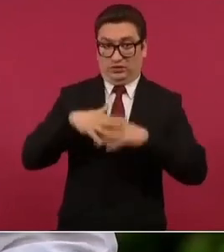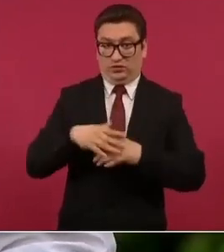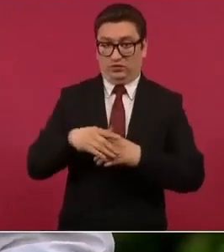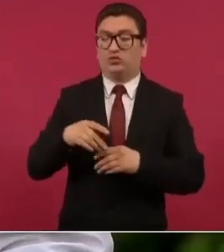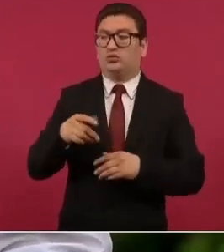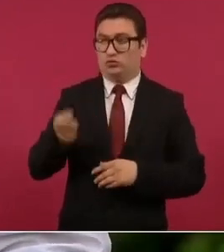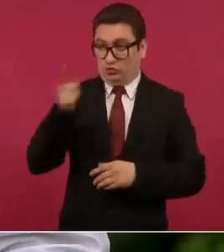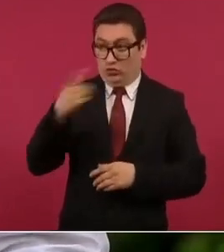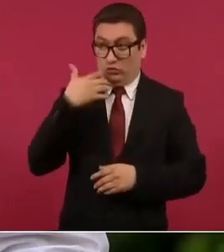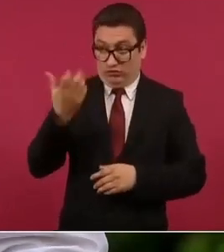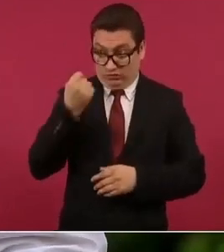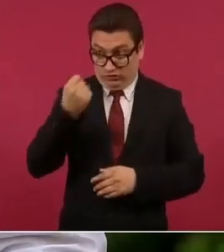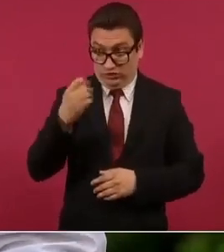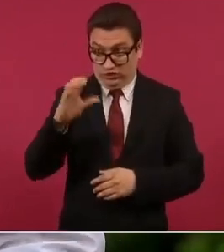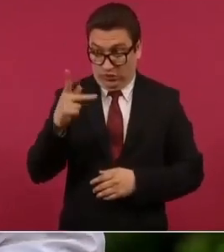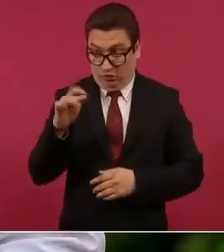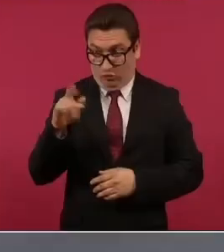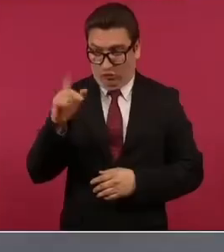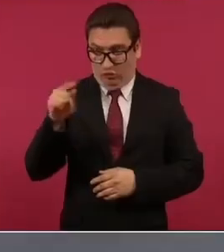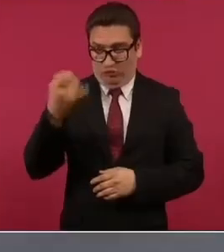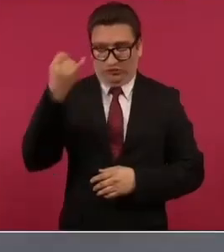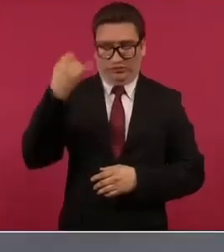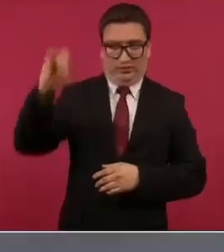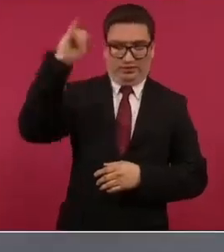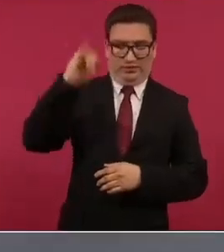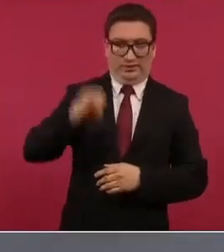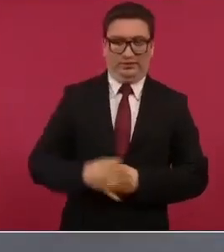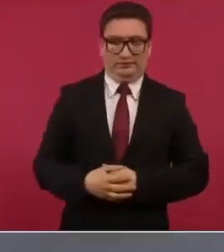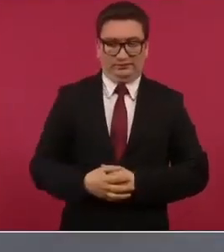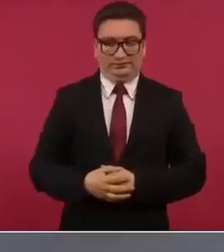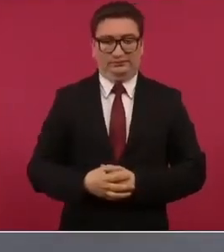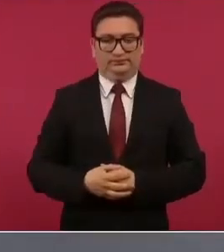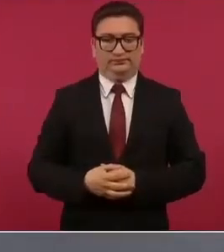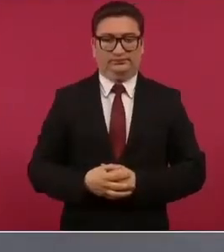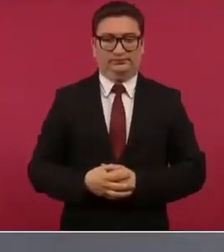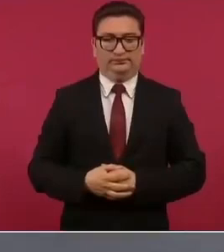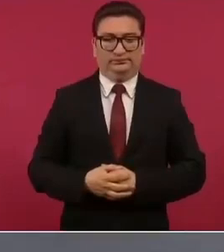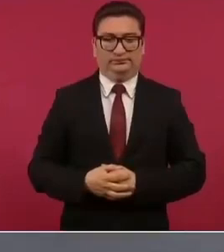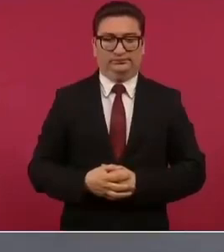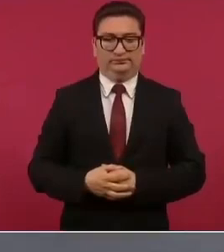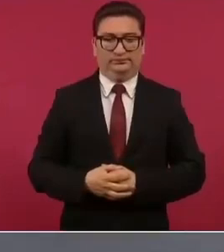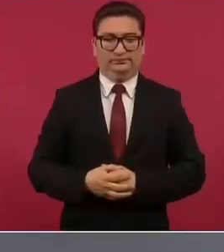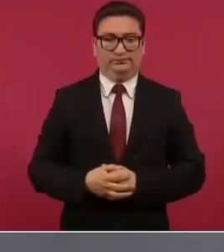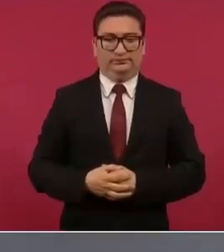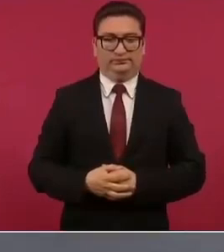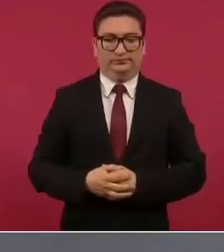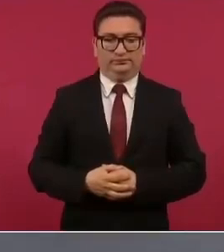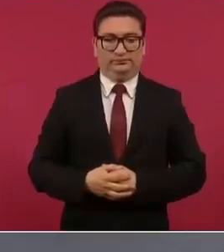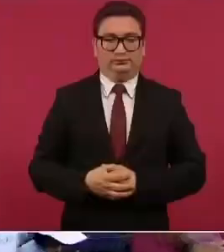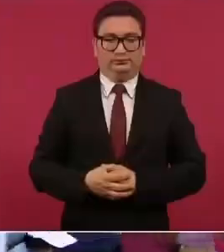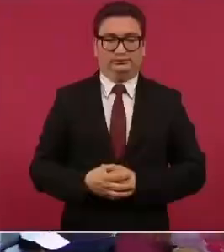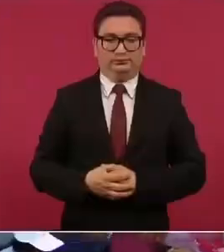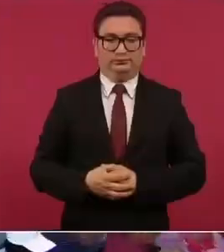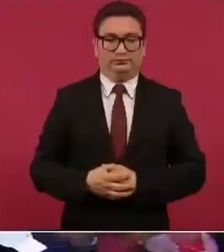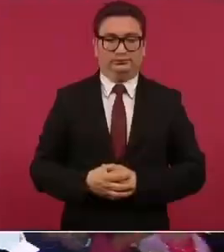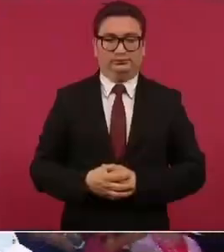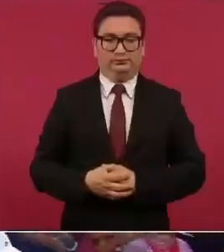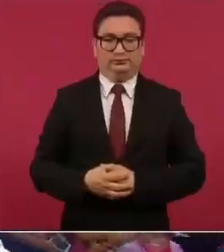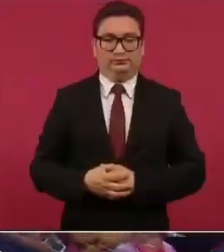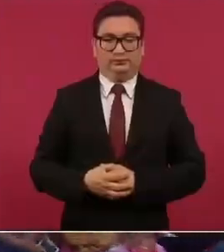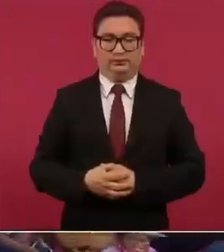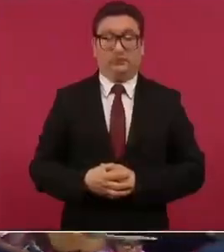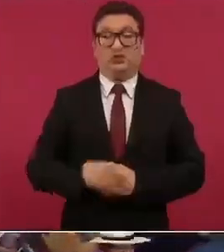champotón y se va a